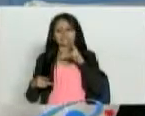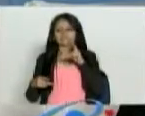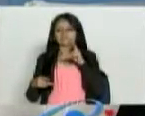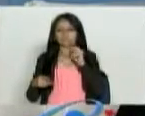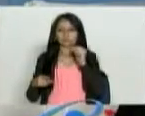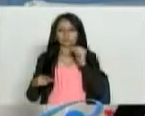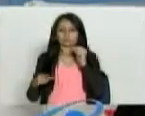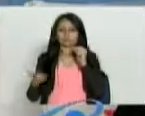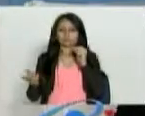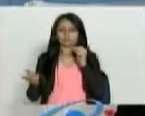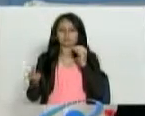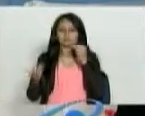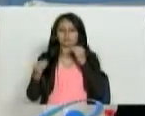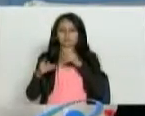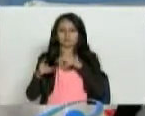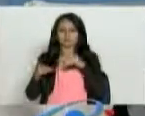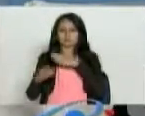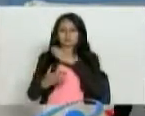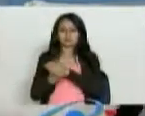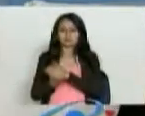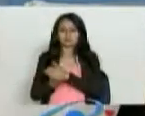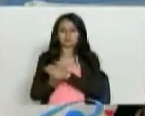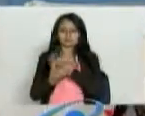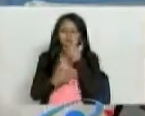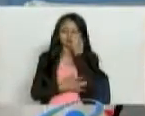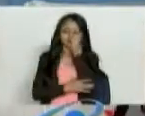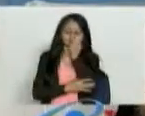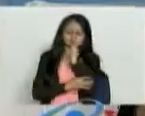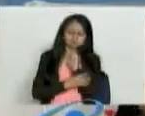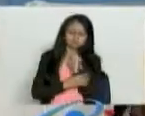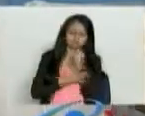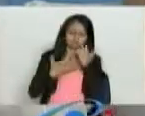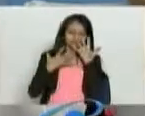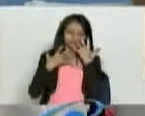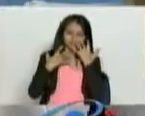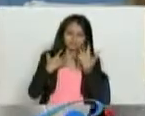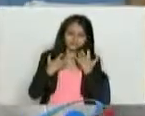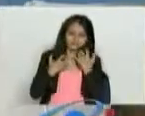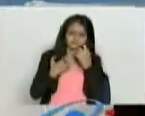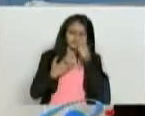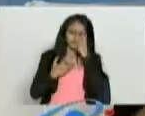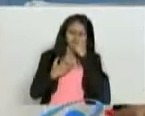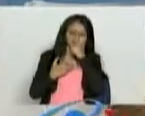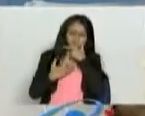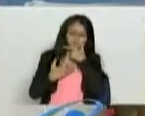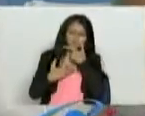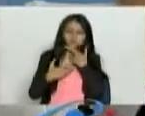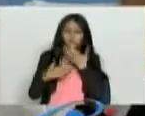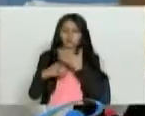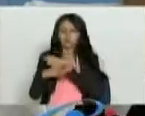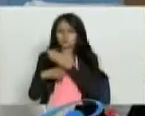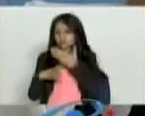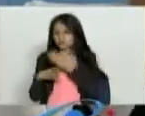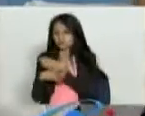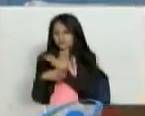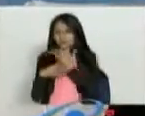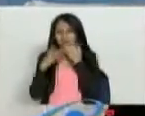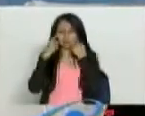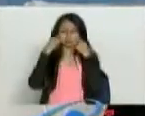las personas van a la consulta deprimidas, tristes, con conflictos, con